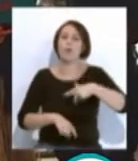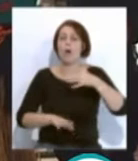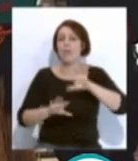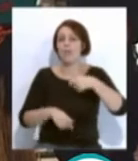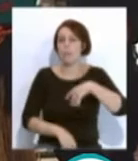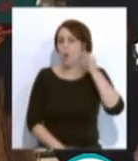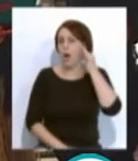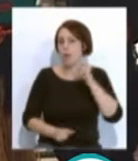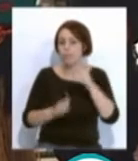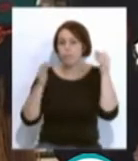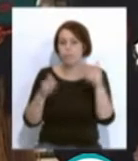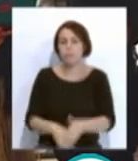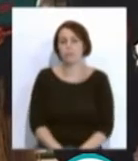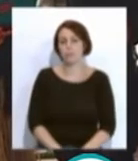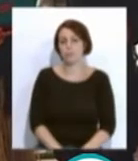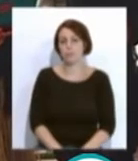mujeres.